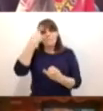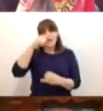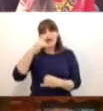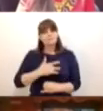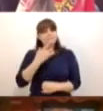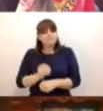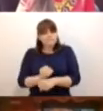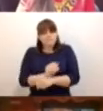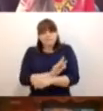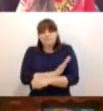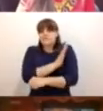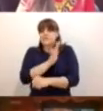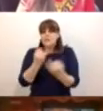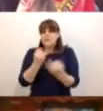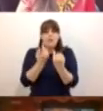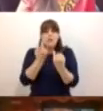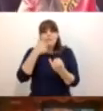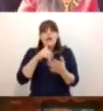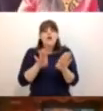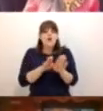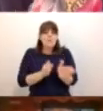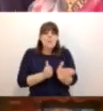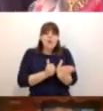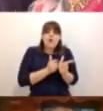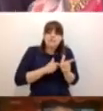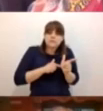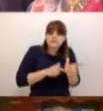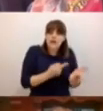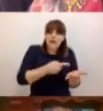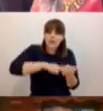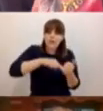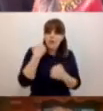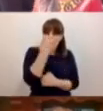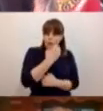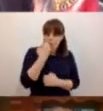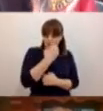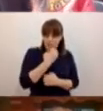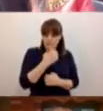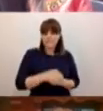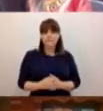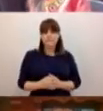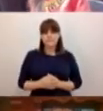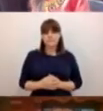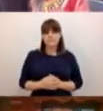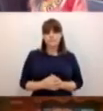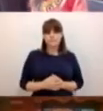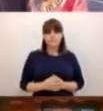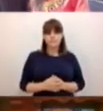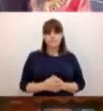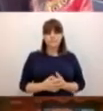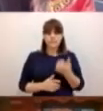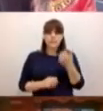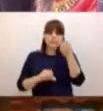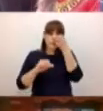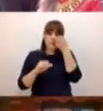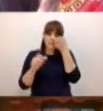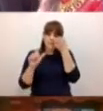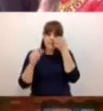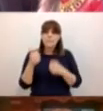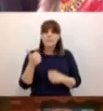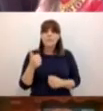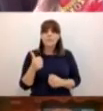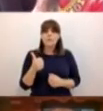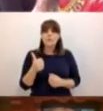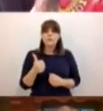seguimiento de escuelas. Otro reto que tenemos que enfrentar es ofrecer un servicio